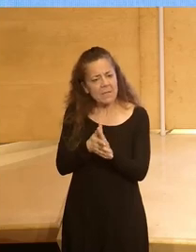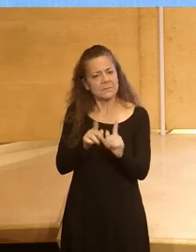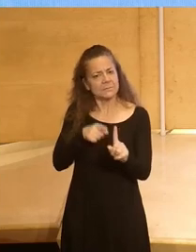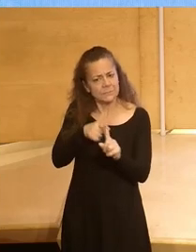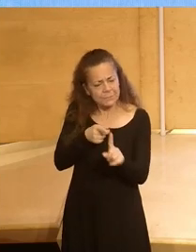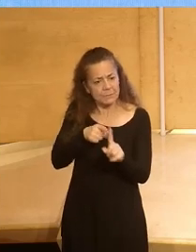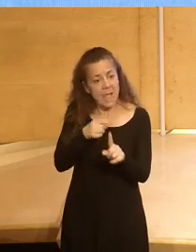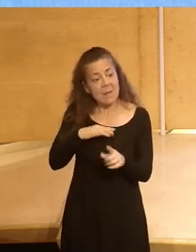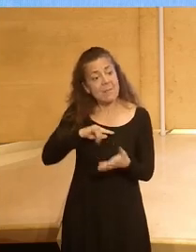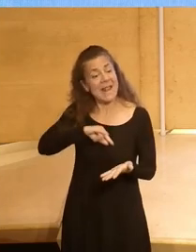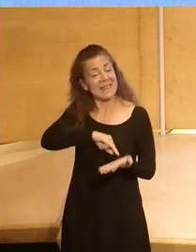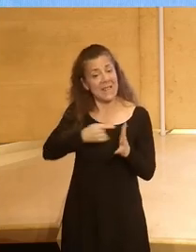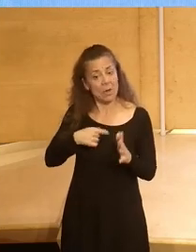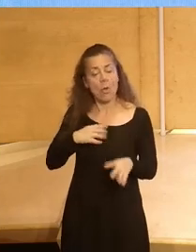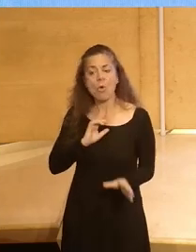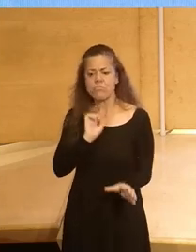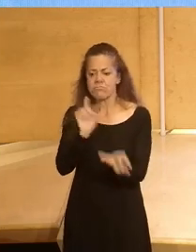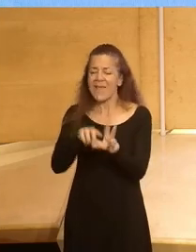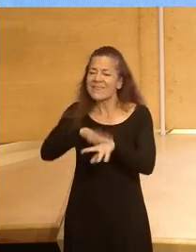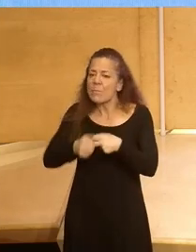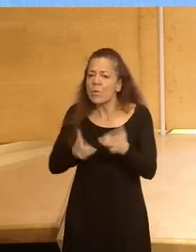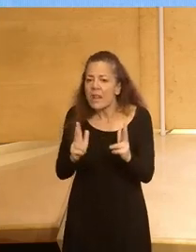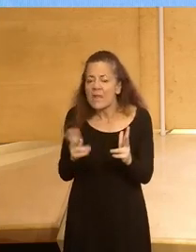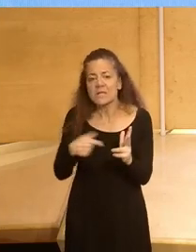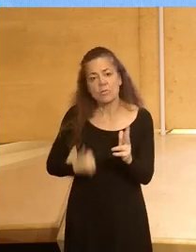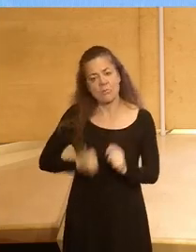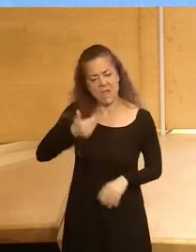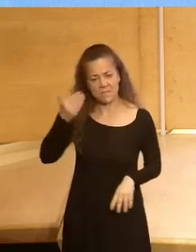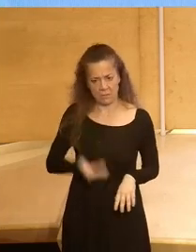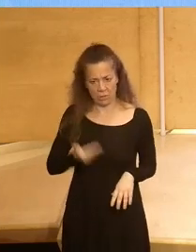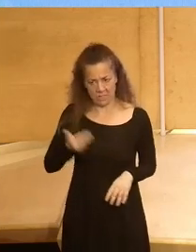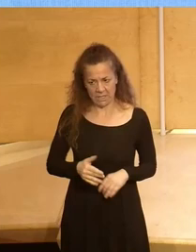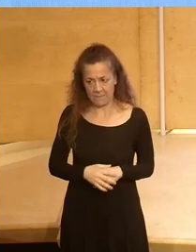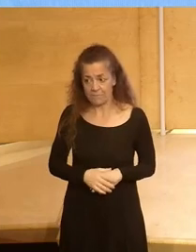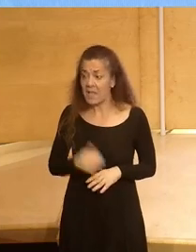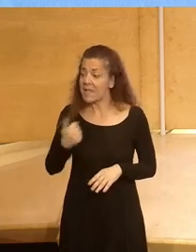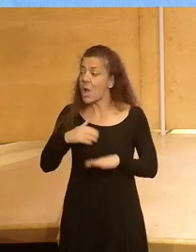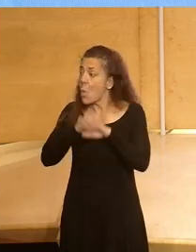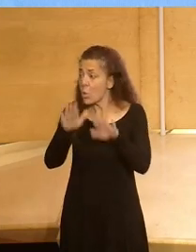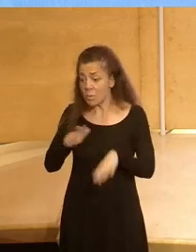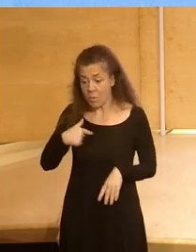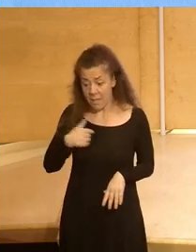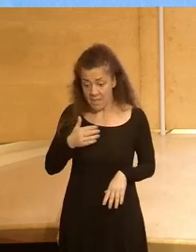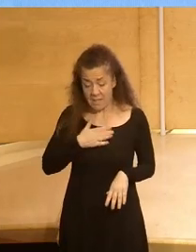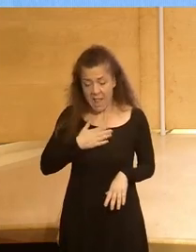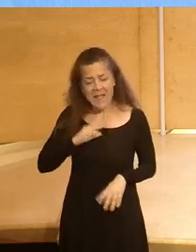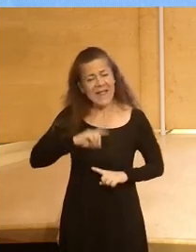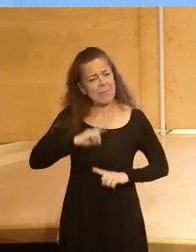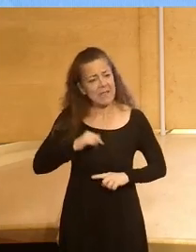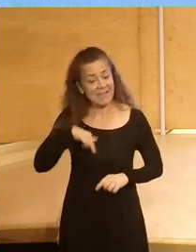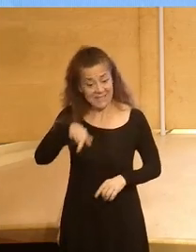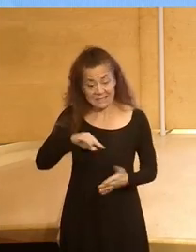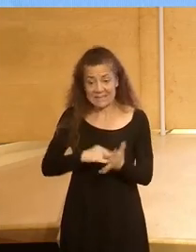mí la pedagogía democrática como militantes de la democracia es como lo más importante y por último para mí la capacidad del